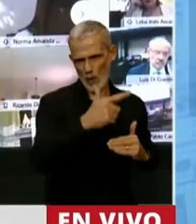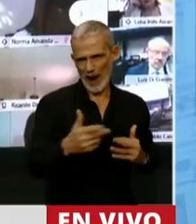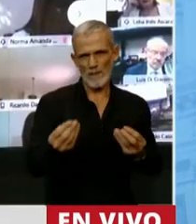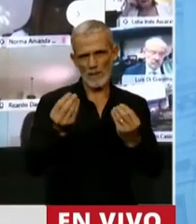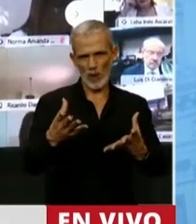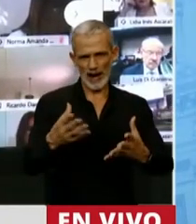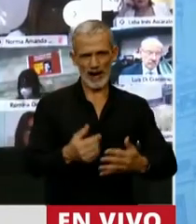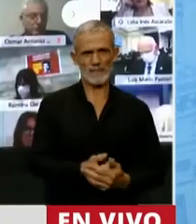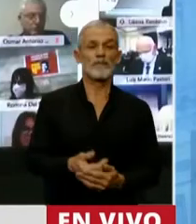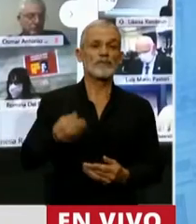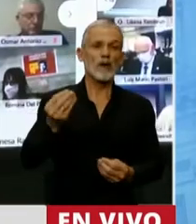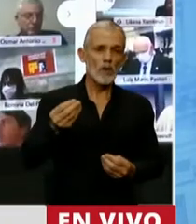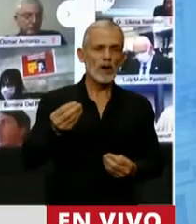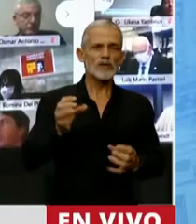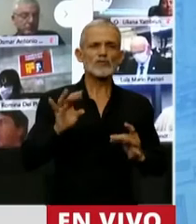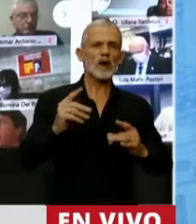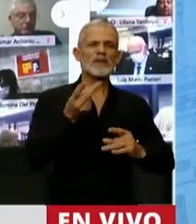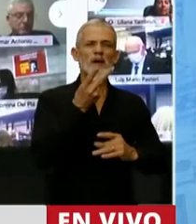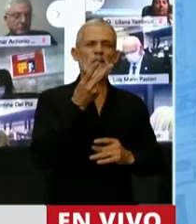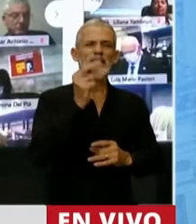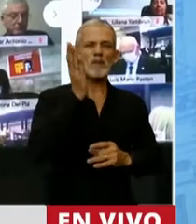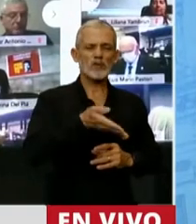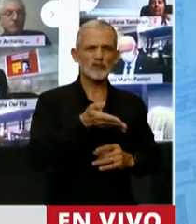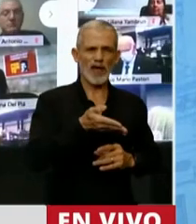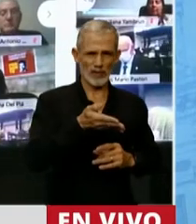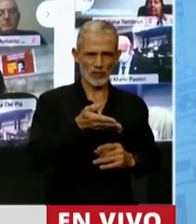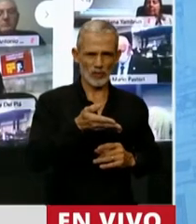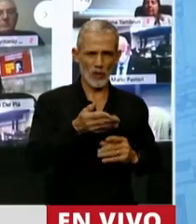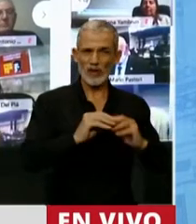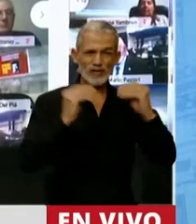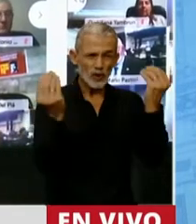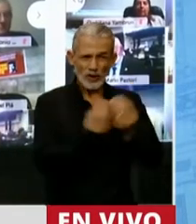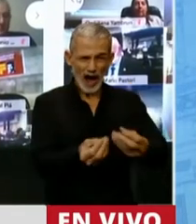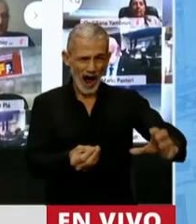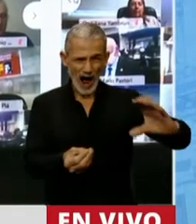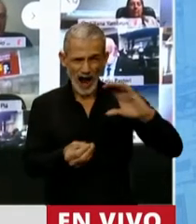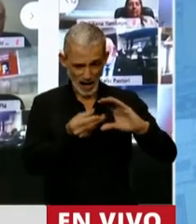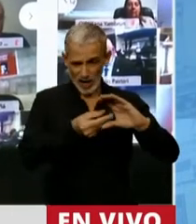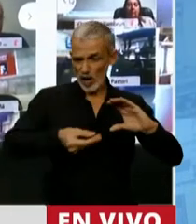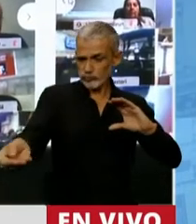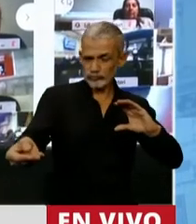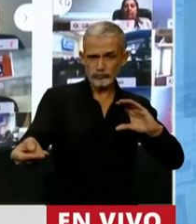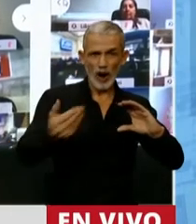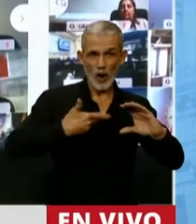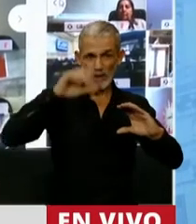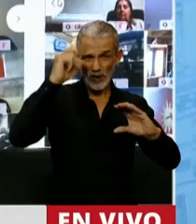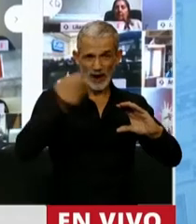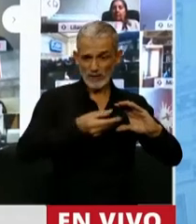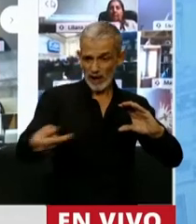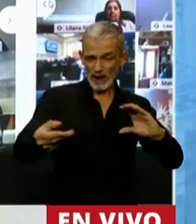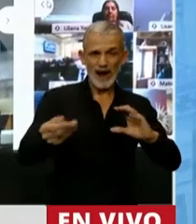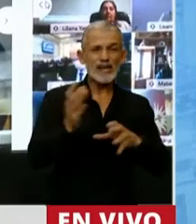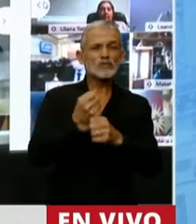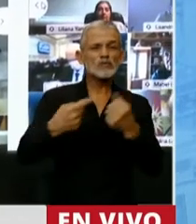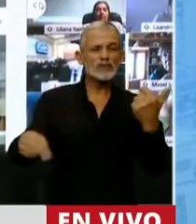Presidente, porque solo representa el 20% del total que va a destinar el Gobierno Nacional al